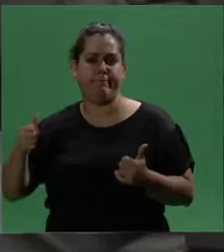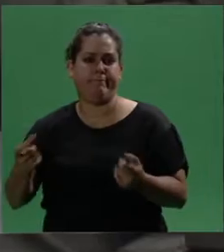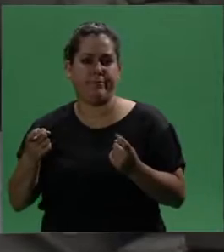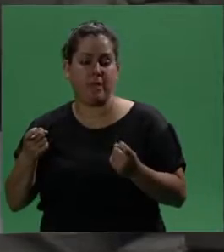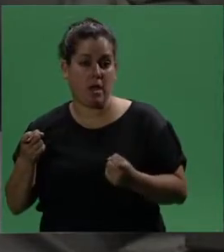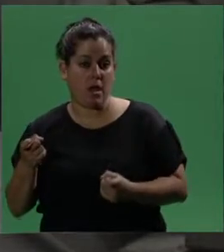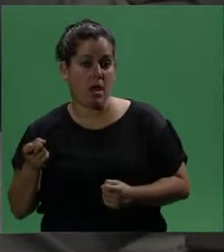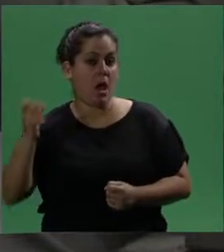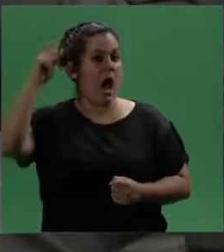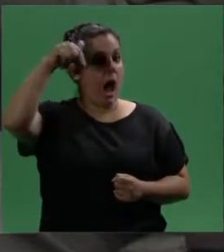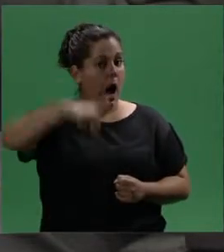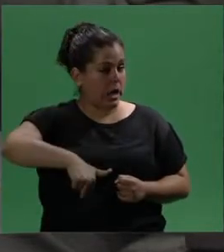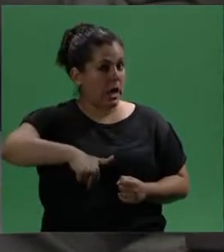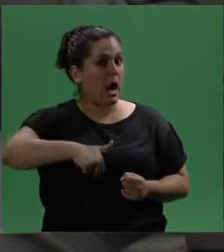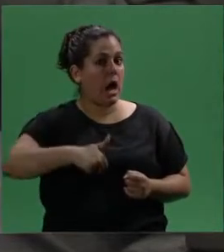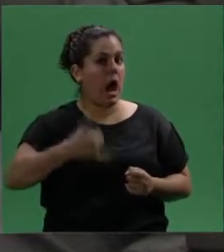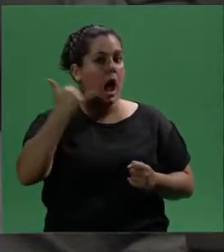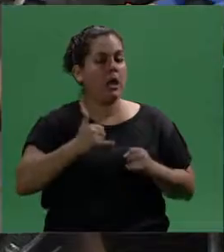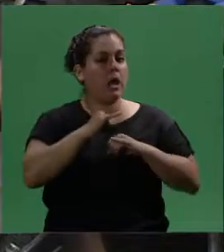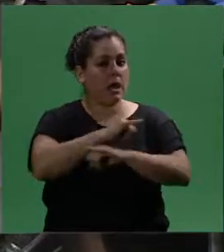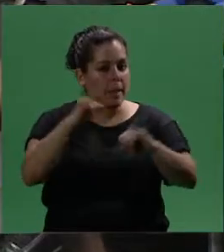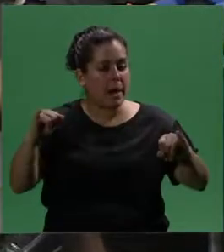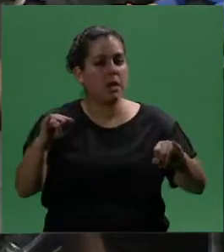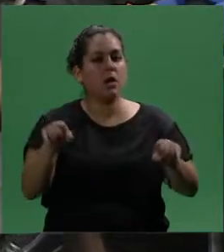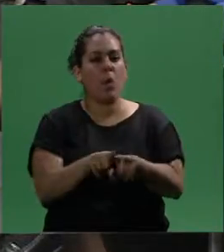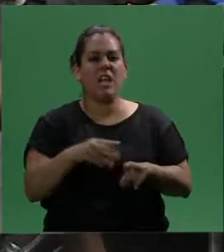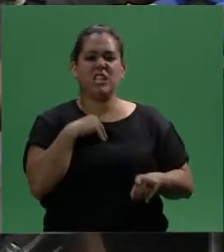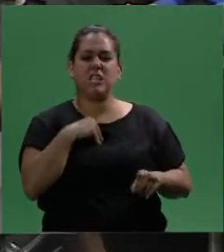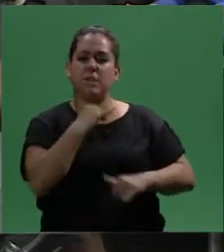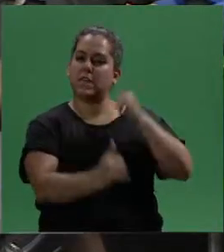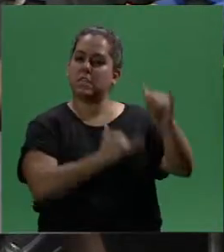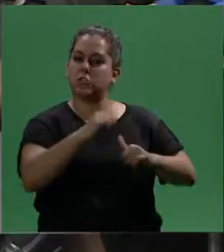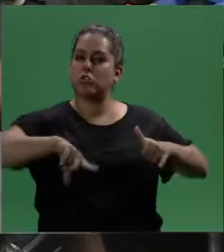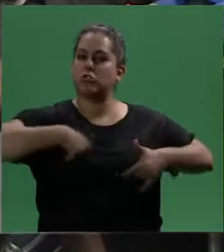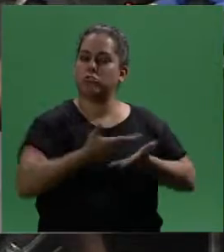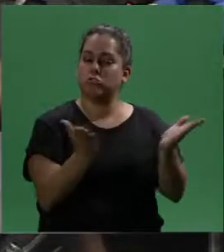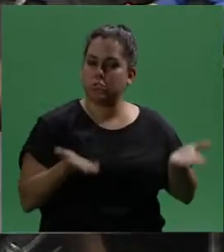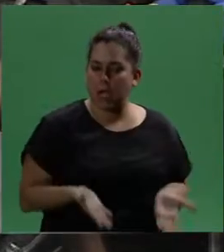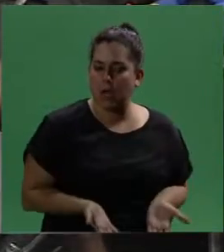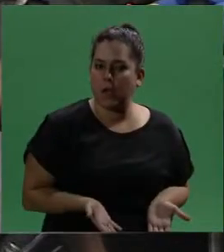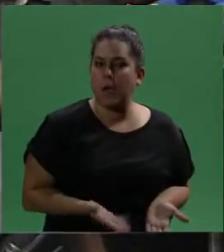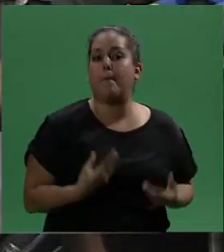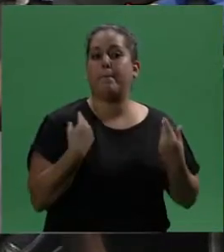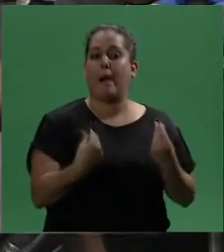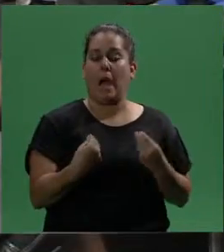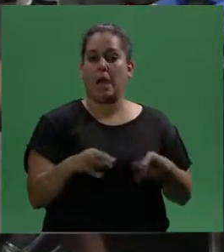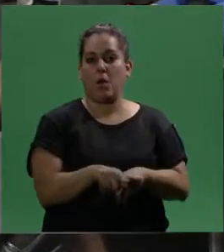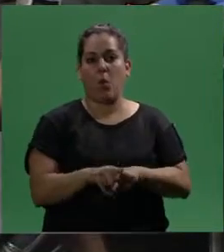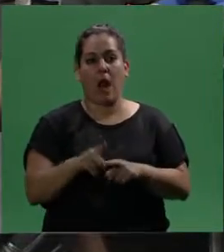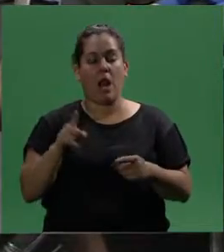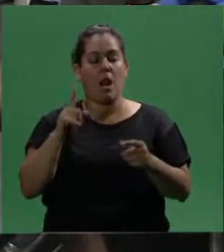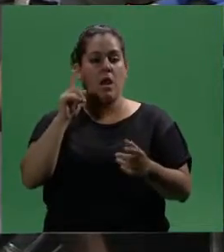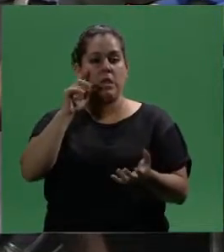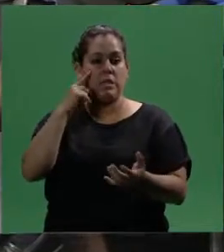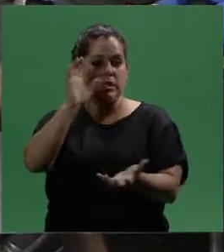Aquí tiene que ver la campaña de sensibilización social, en que para